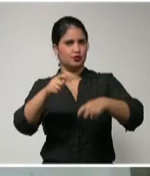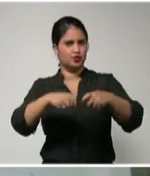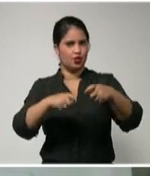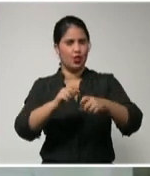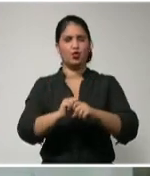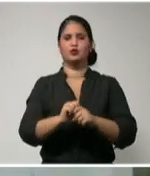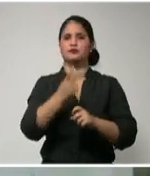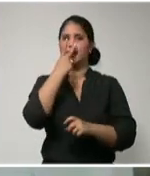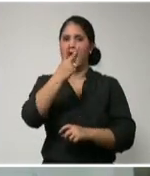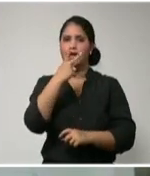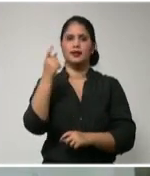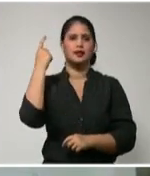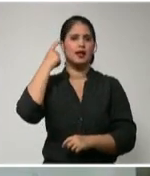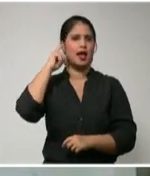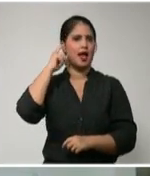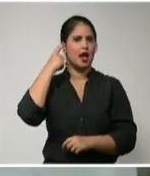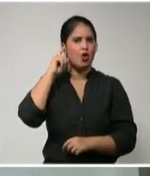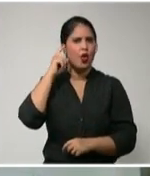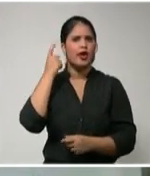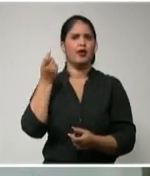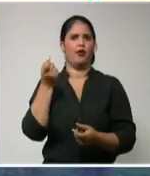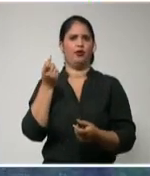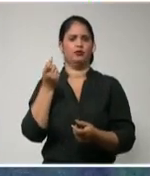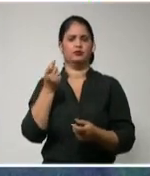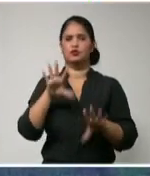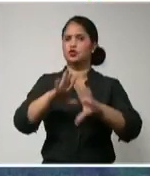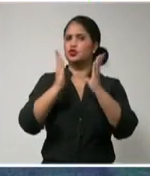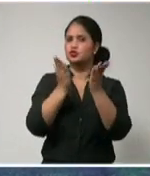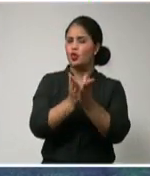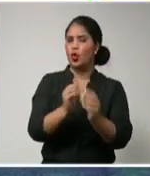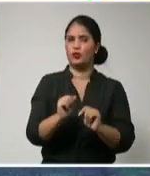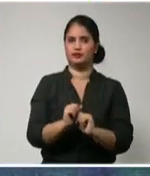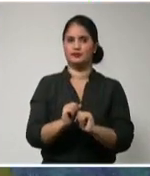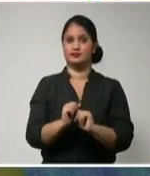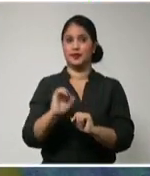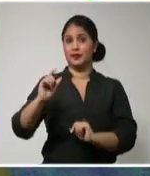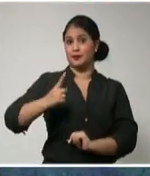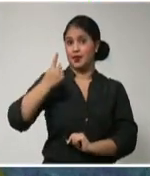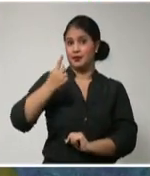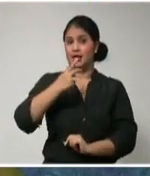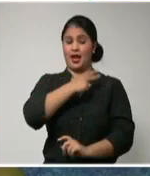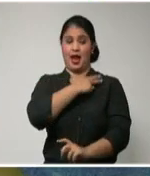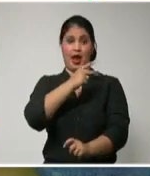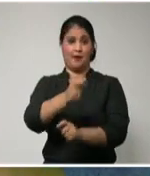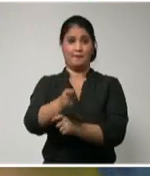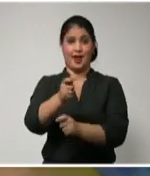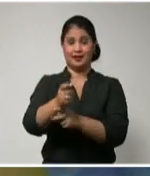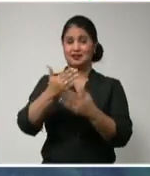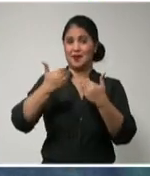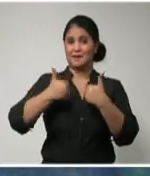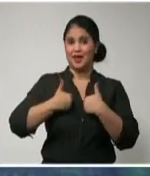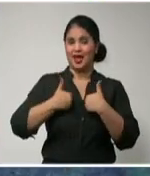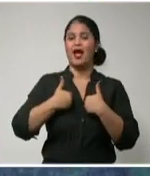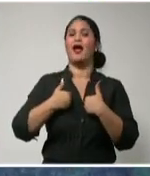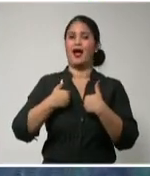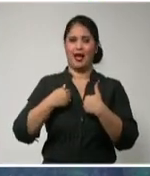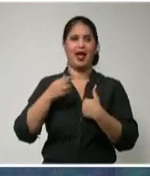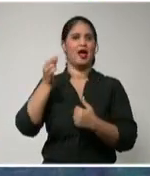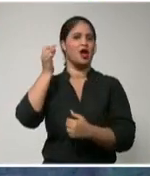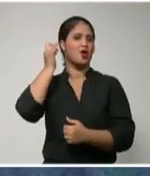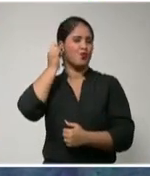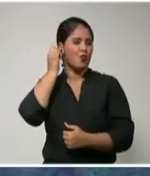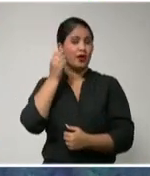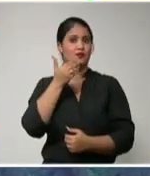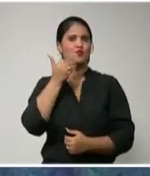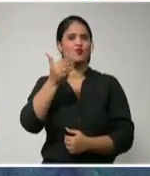rehabilitadores que participan, tienen que ser uno mismo. La primera maestra que yo tenía fue Beikis, que fue una maestra muy